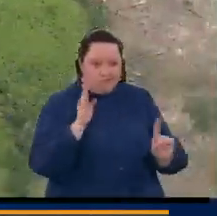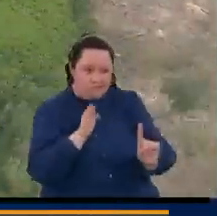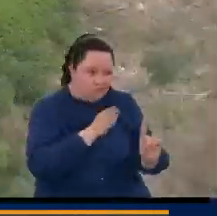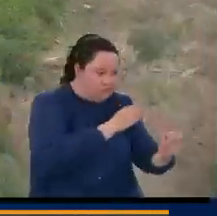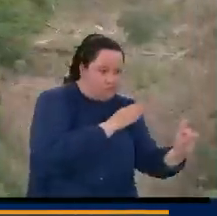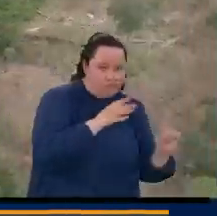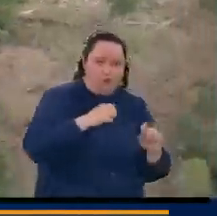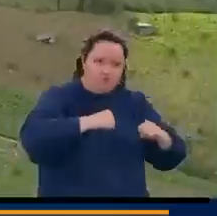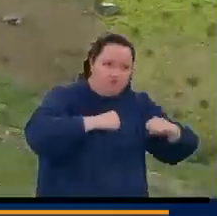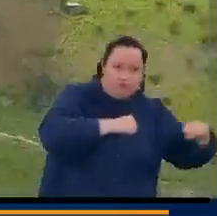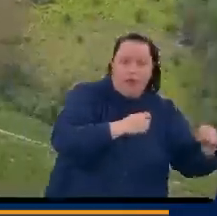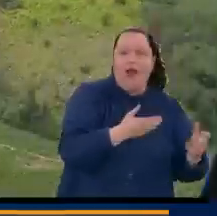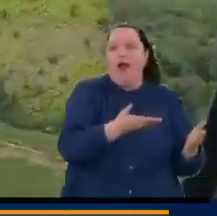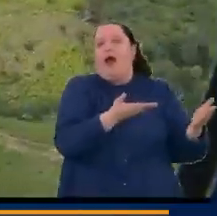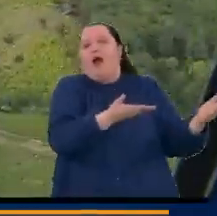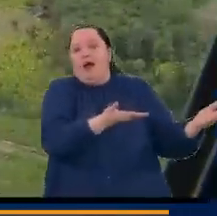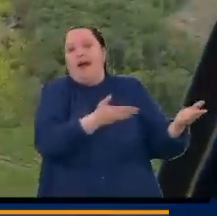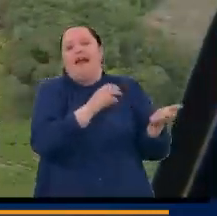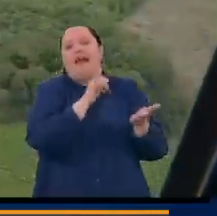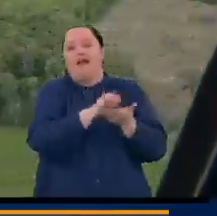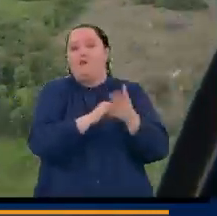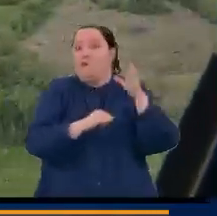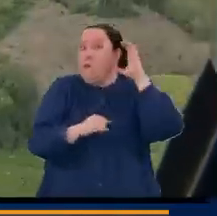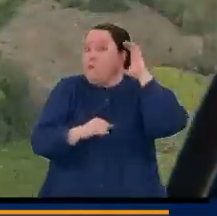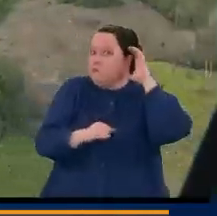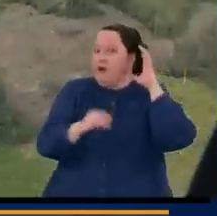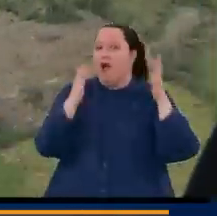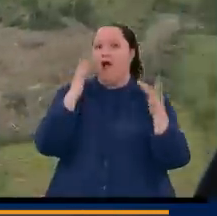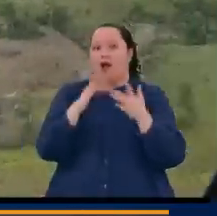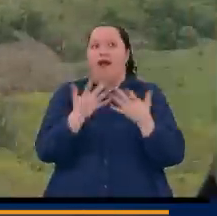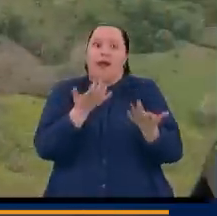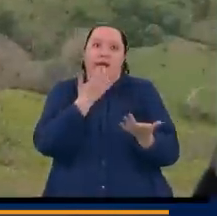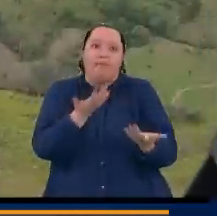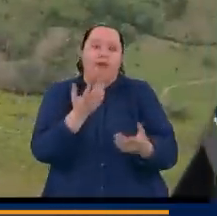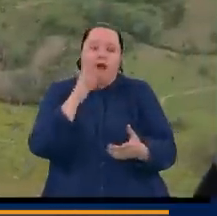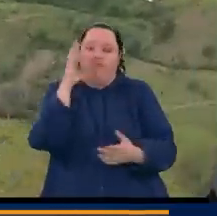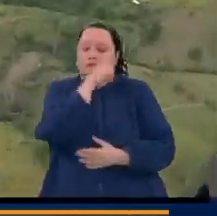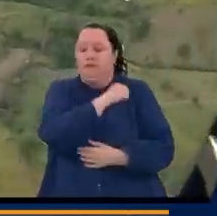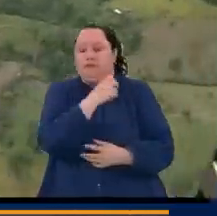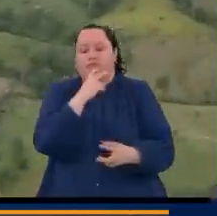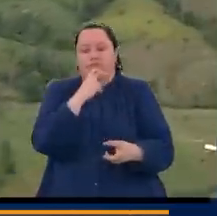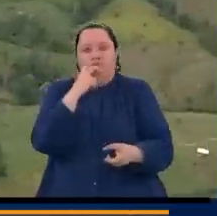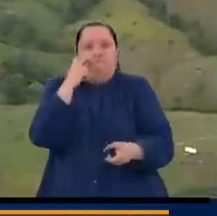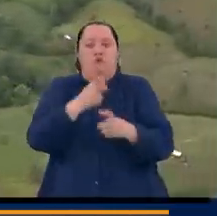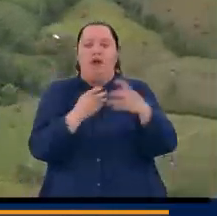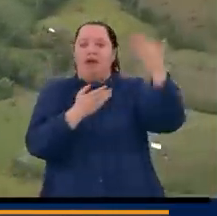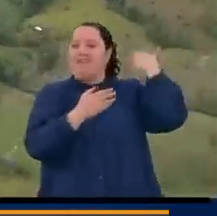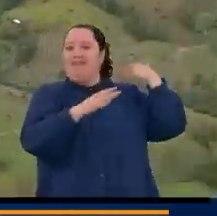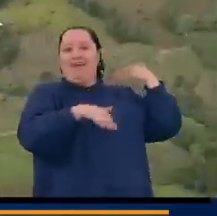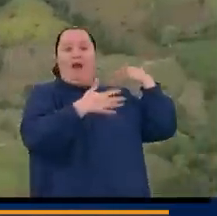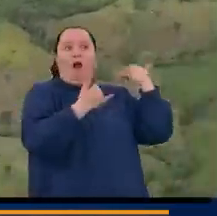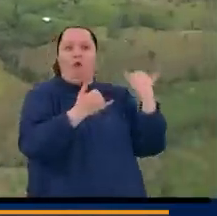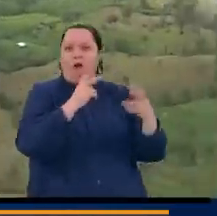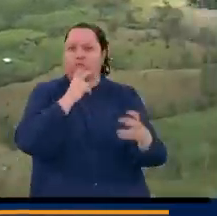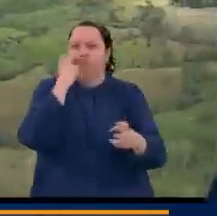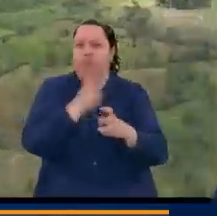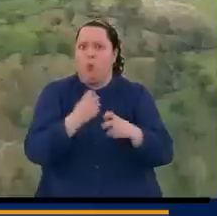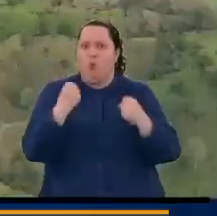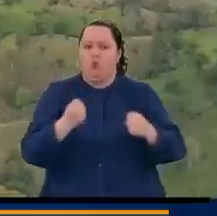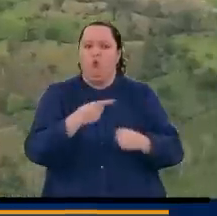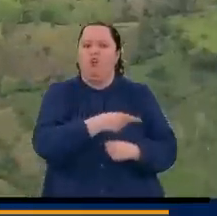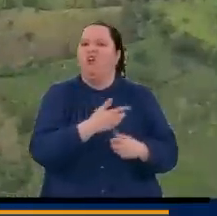digamos, en este momento se está presentando una enorme dificultad, o una dificultad que antes no existía para